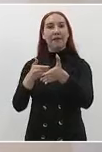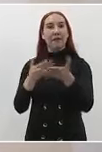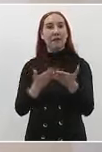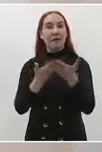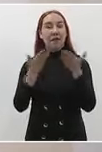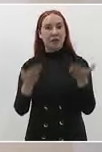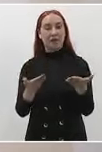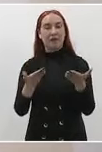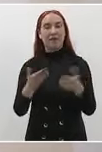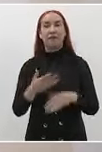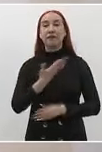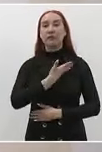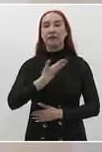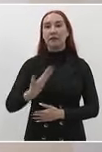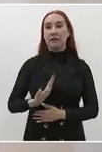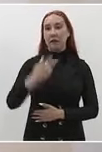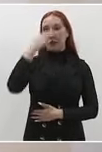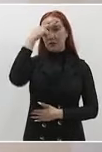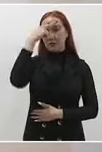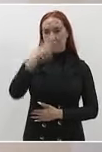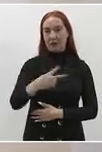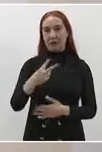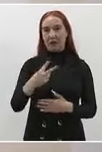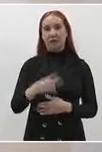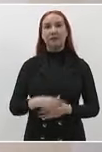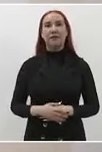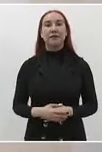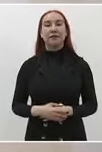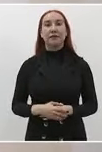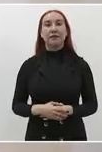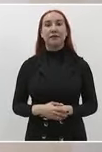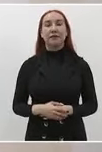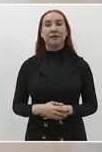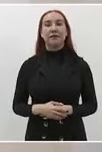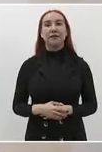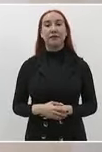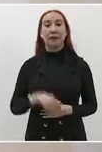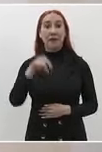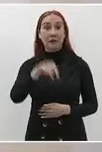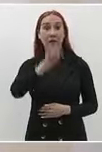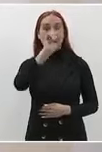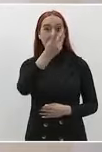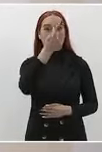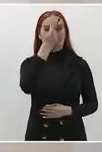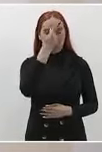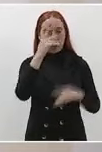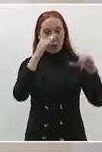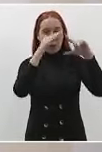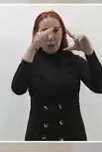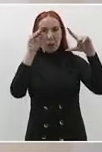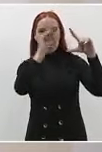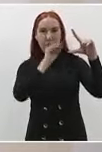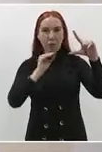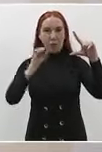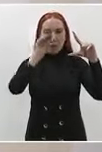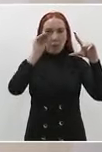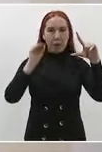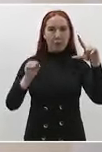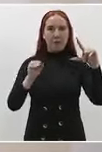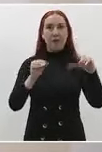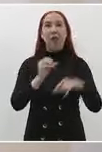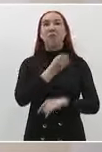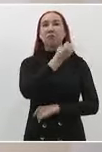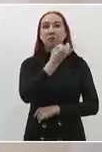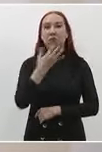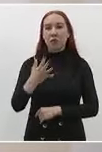la presidencia de México, en San Luis Potosí, había comunidades a las cuatro regiones del Estado que